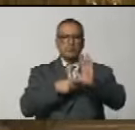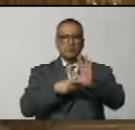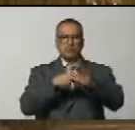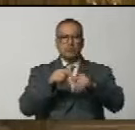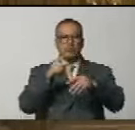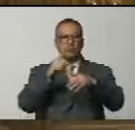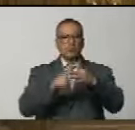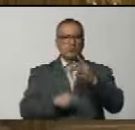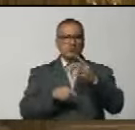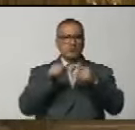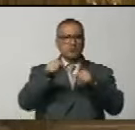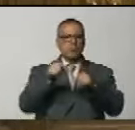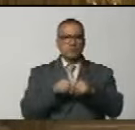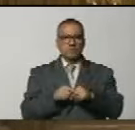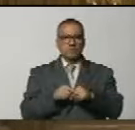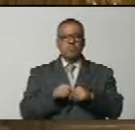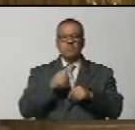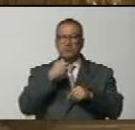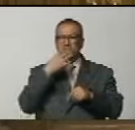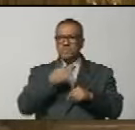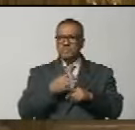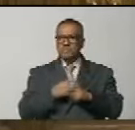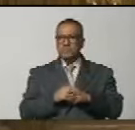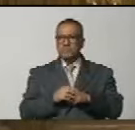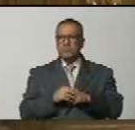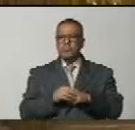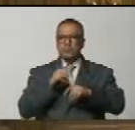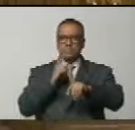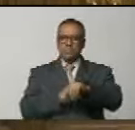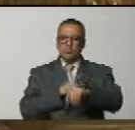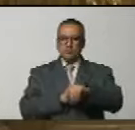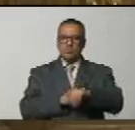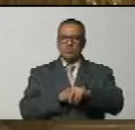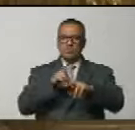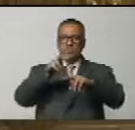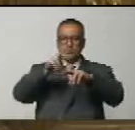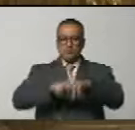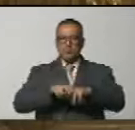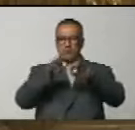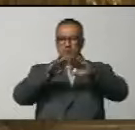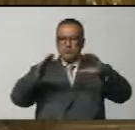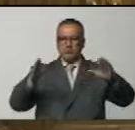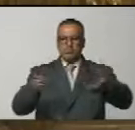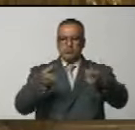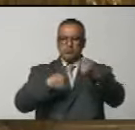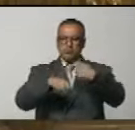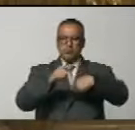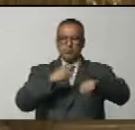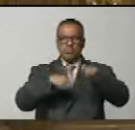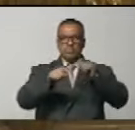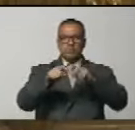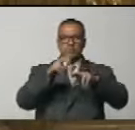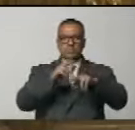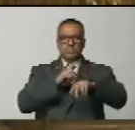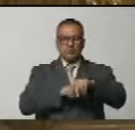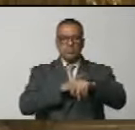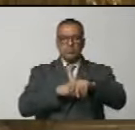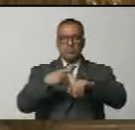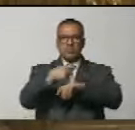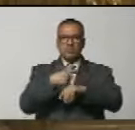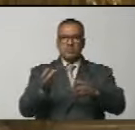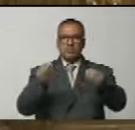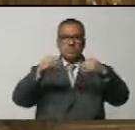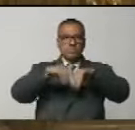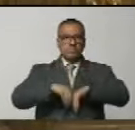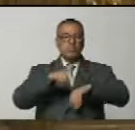algo de suma sensatez. Es la hora de sentarse en una mesa de negociaciones, es la hora de buscar un